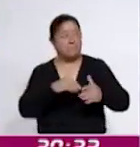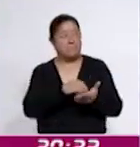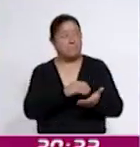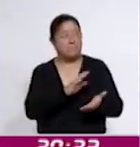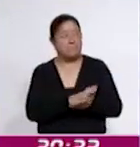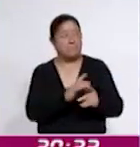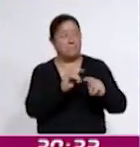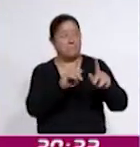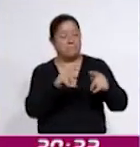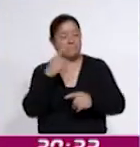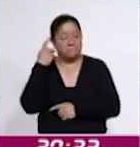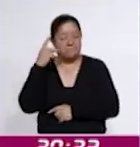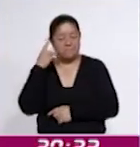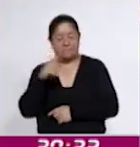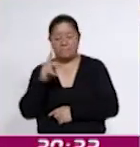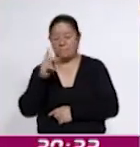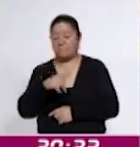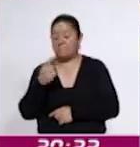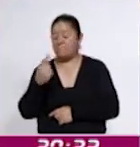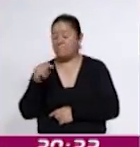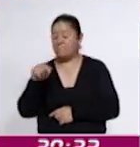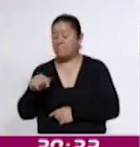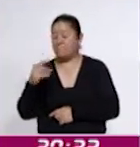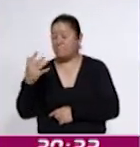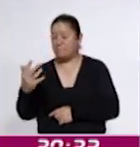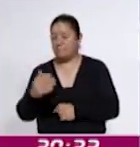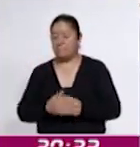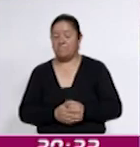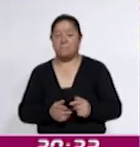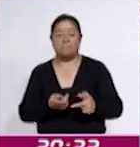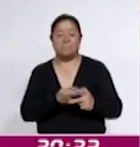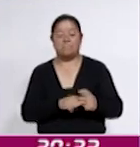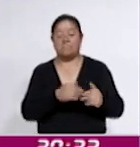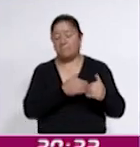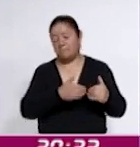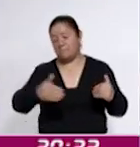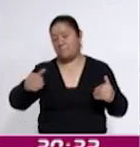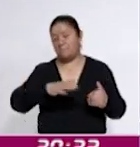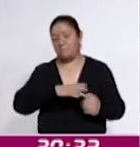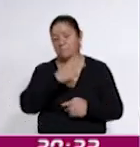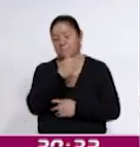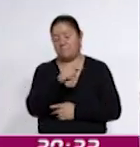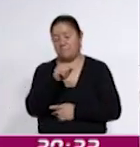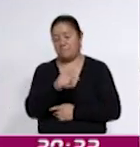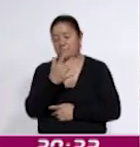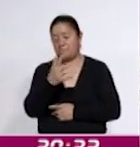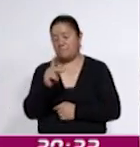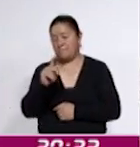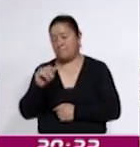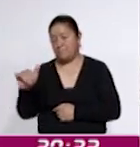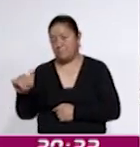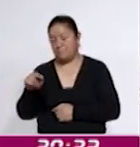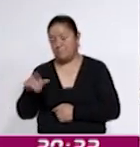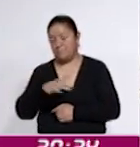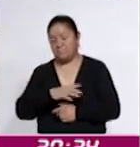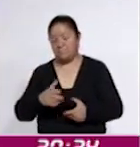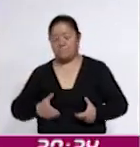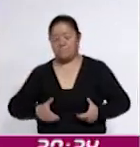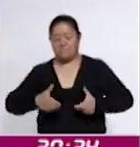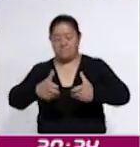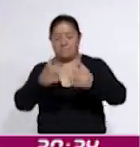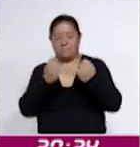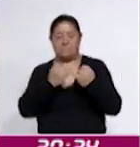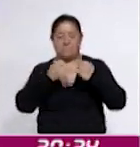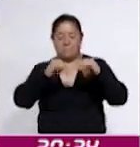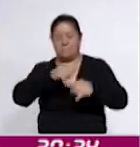Tlaxcala-Puebla, kilómetro 1.5, para iniciar un recorrido de más de 2.5 kilómetros, que los llevó por la Avenida Independencia,